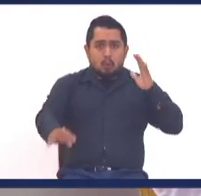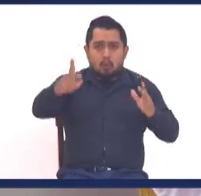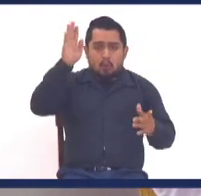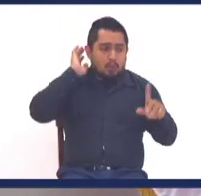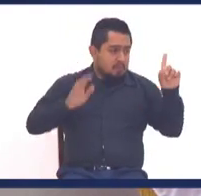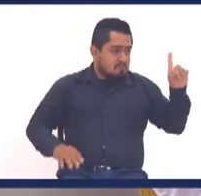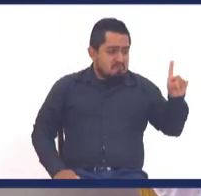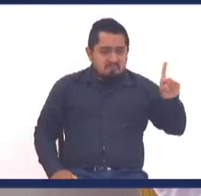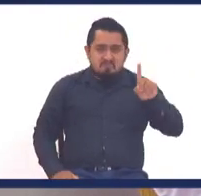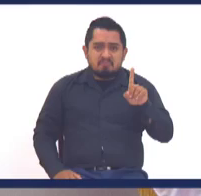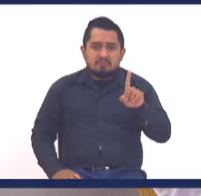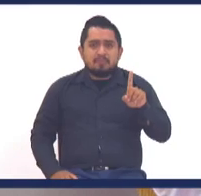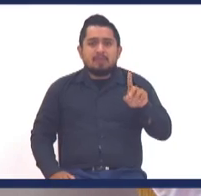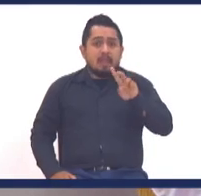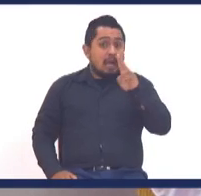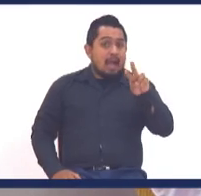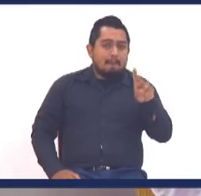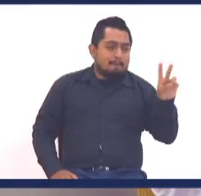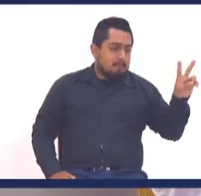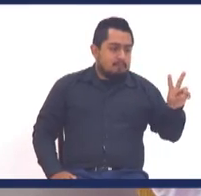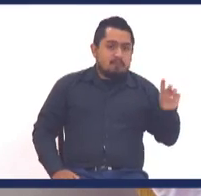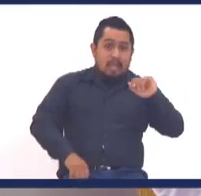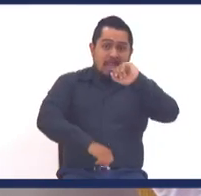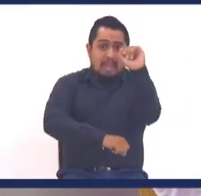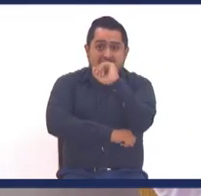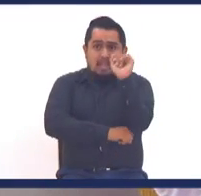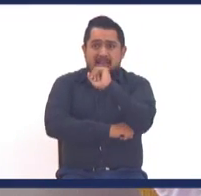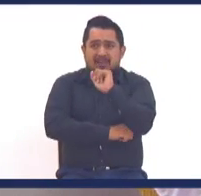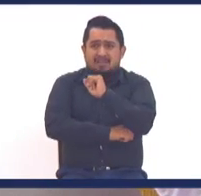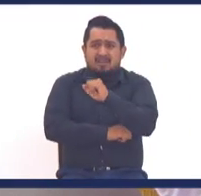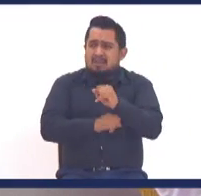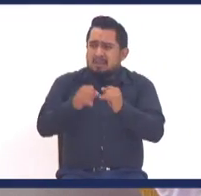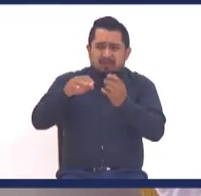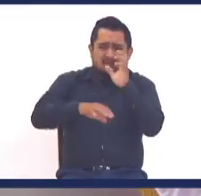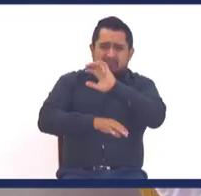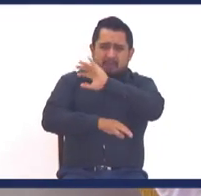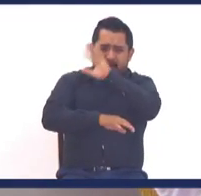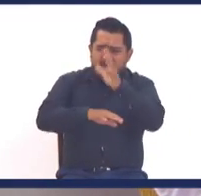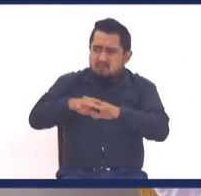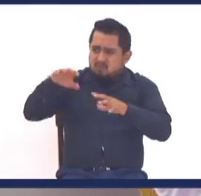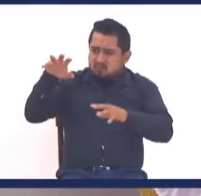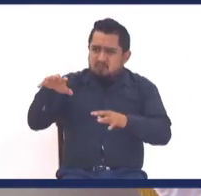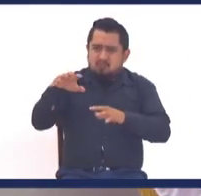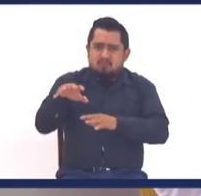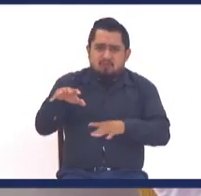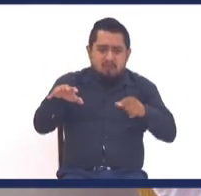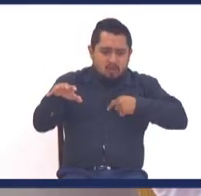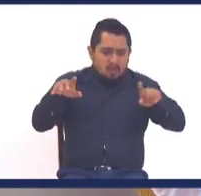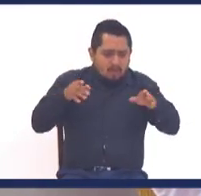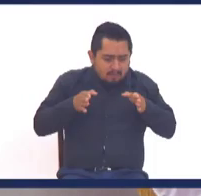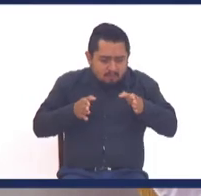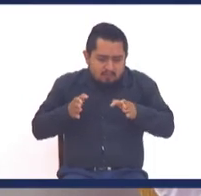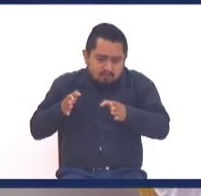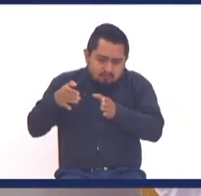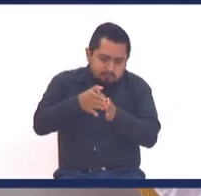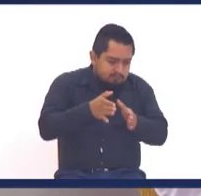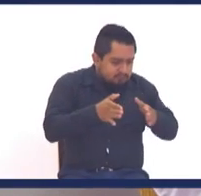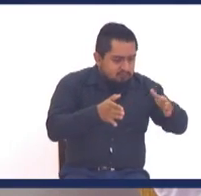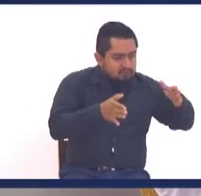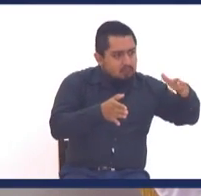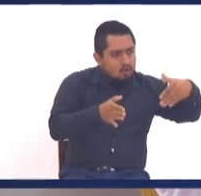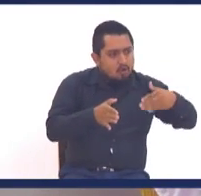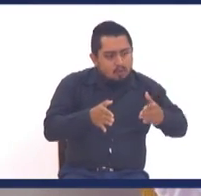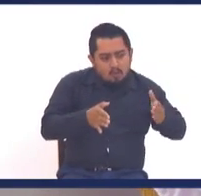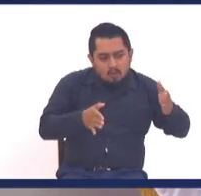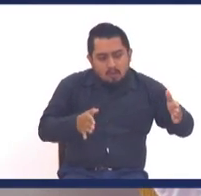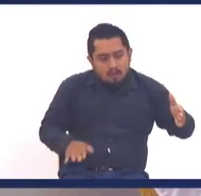y por alguna razón un vehículo cargado de no sé qué cosa medio lo sacó de la carretera. Y este